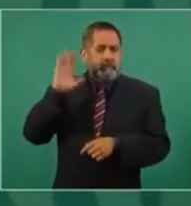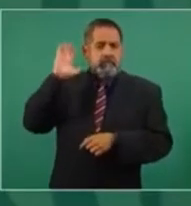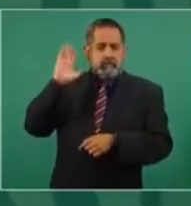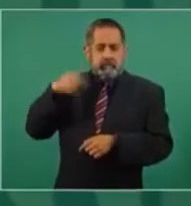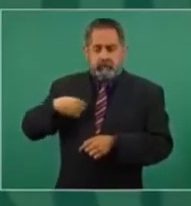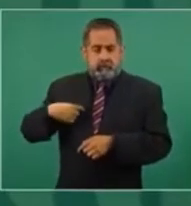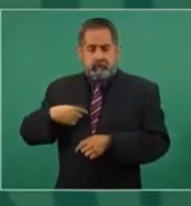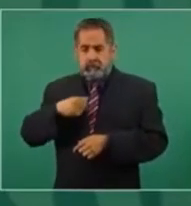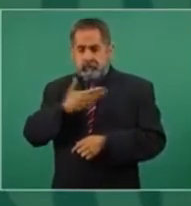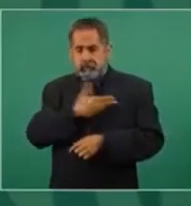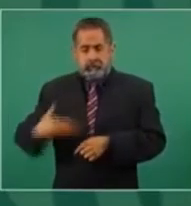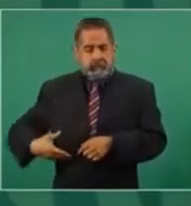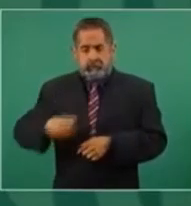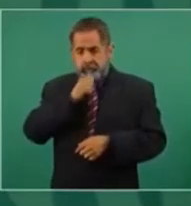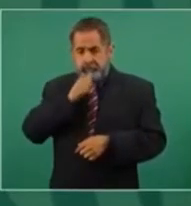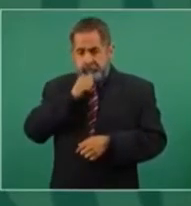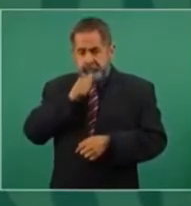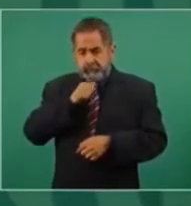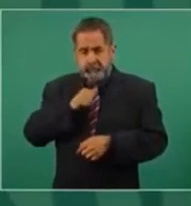yo llegara a la presidencia.